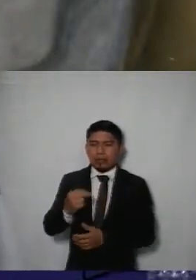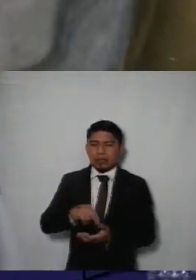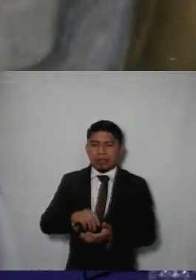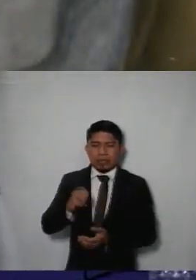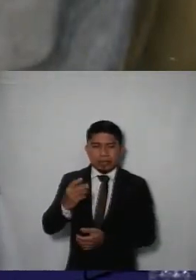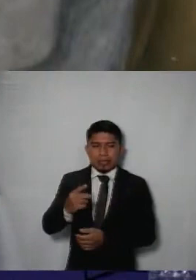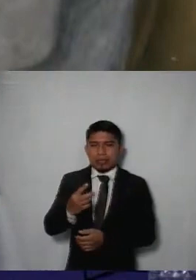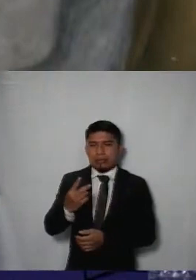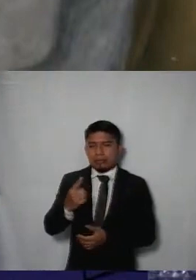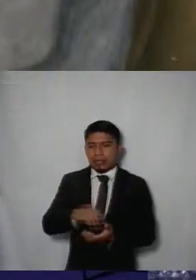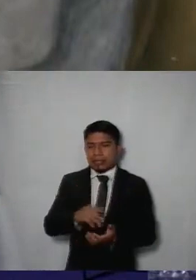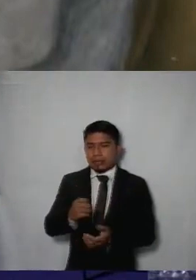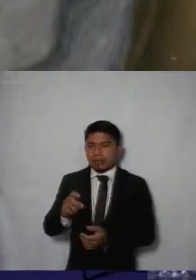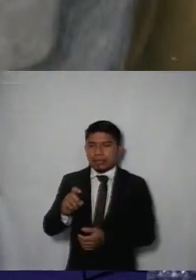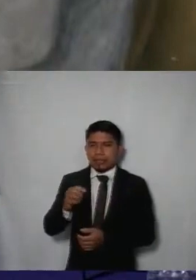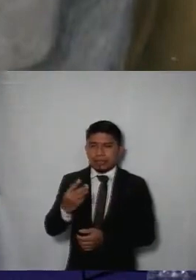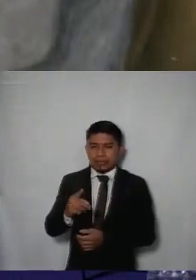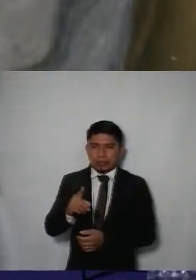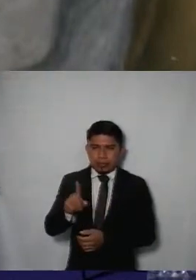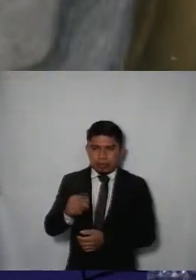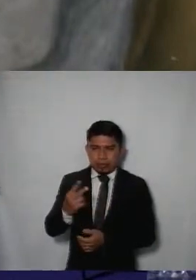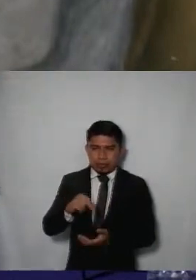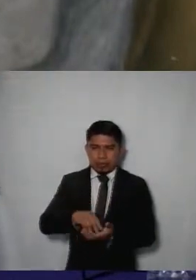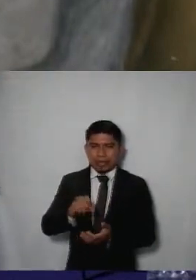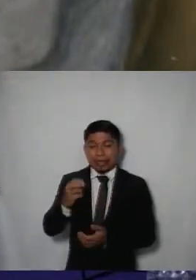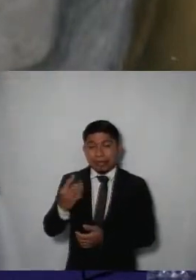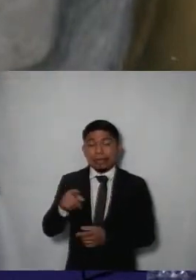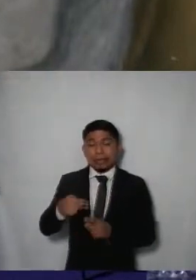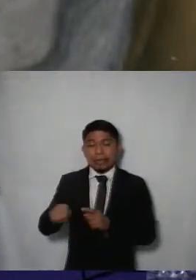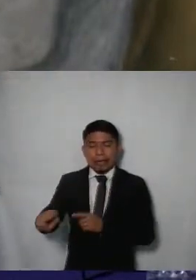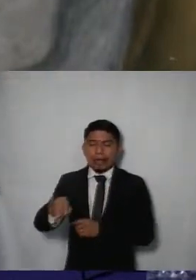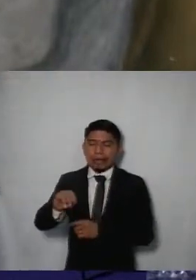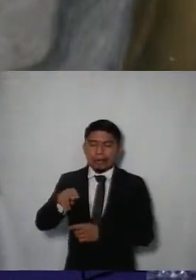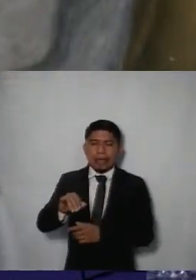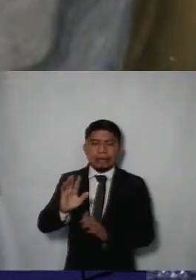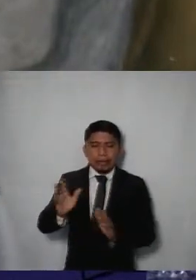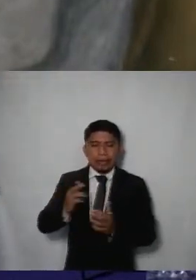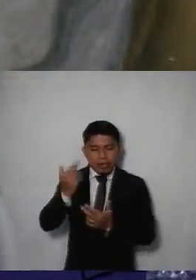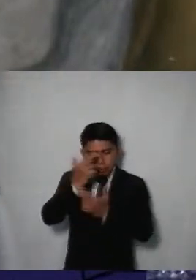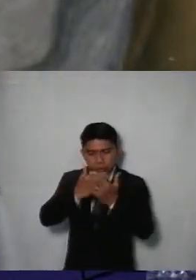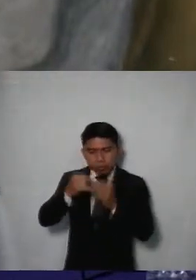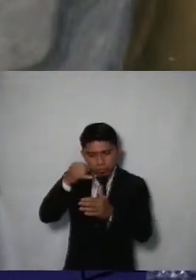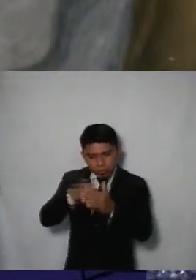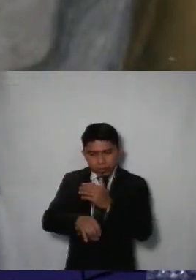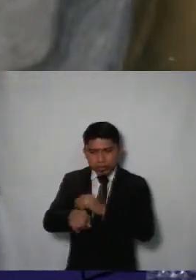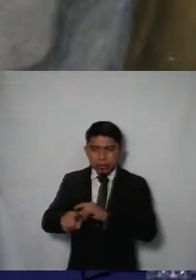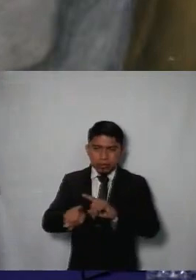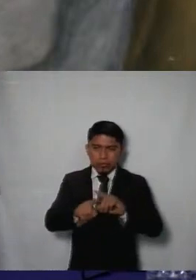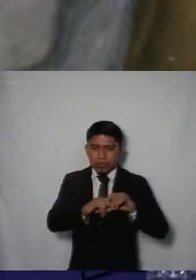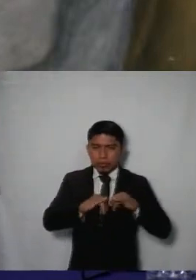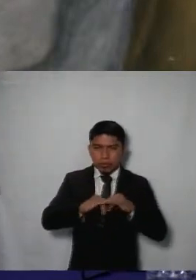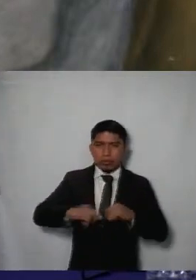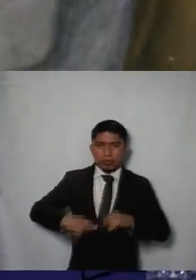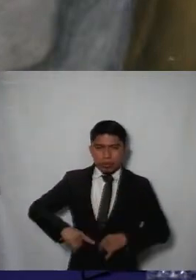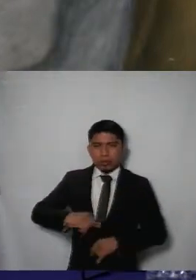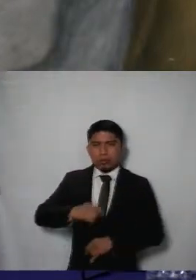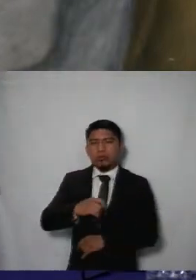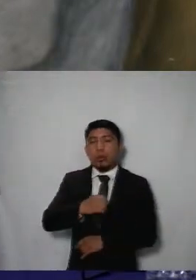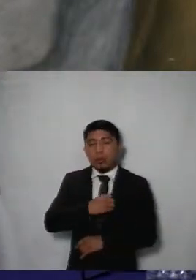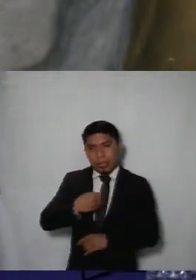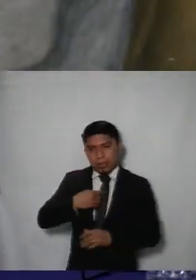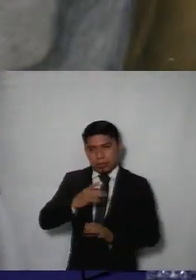23 1375 diagonal 23 en donde el INAI ha estudiado el fondo de la respuesta de los sujetos obligados